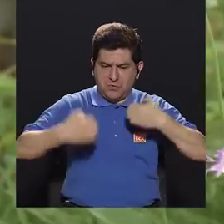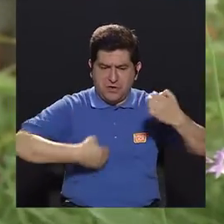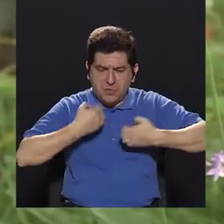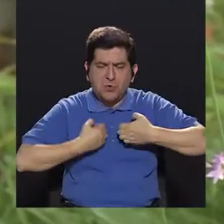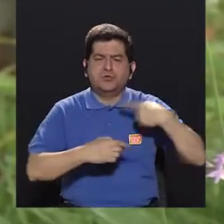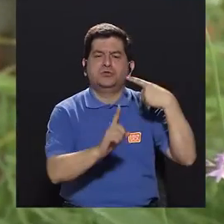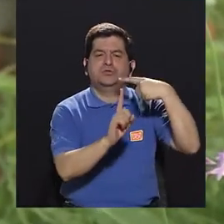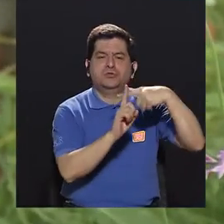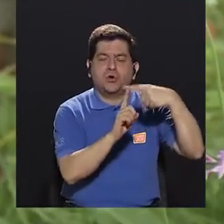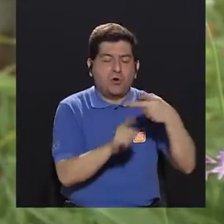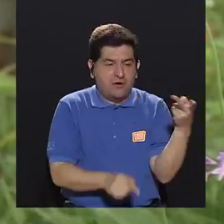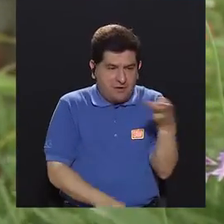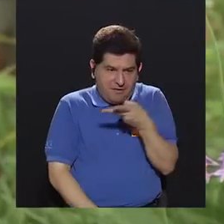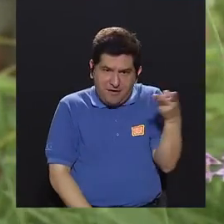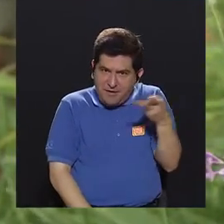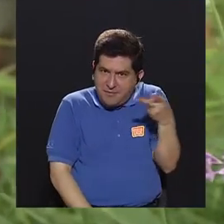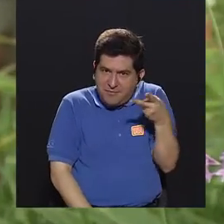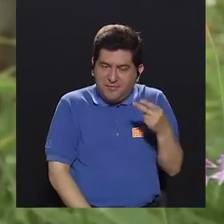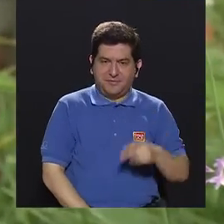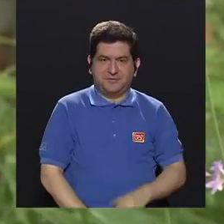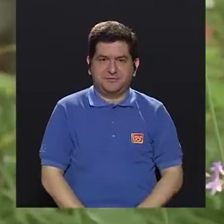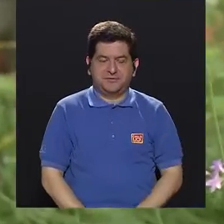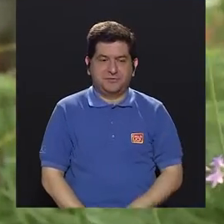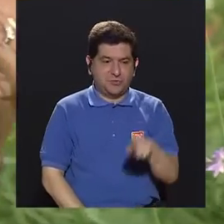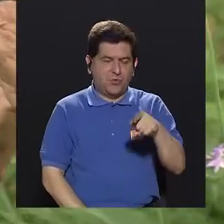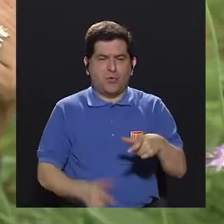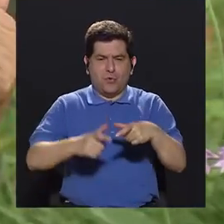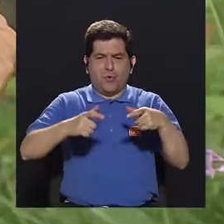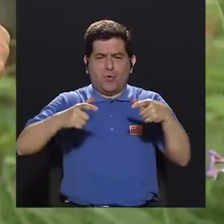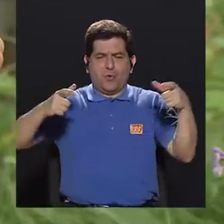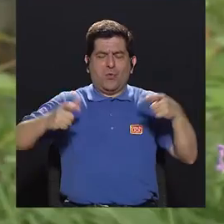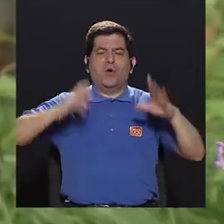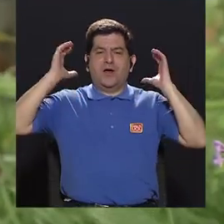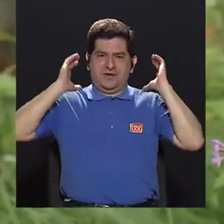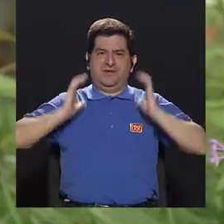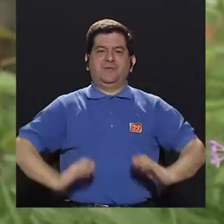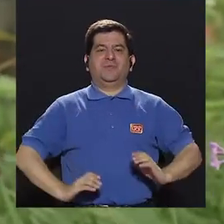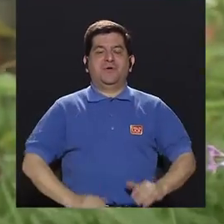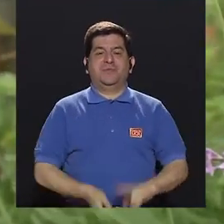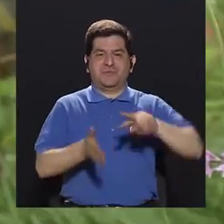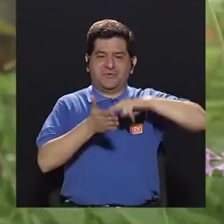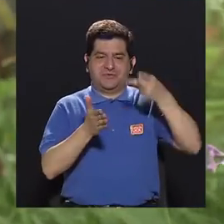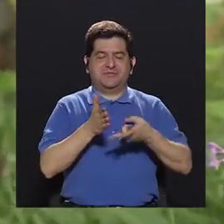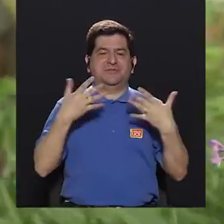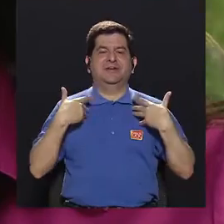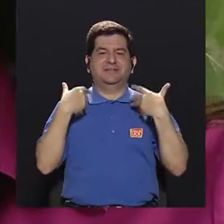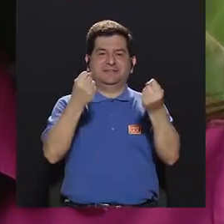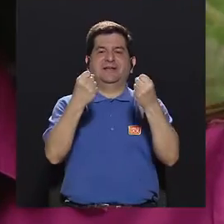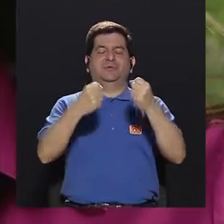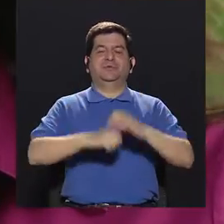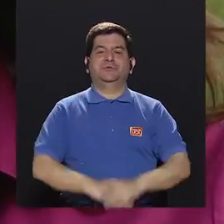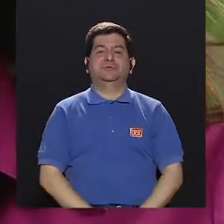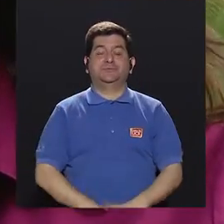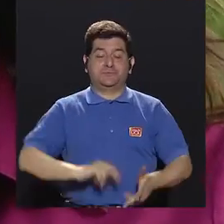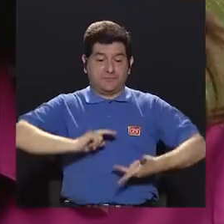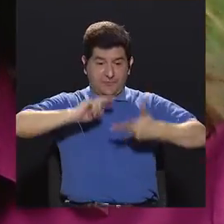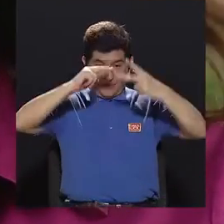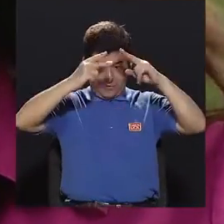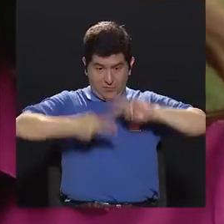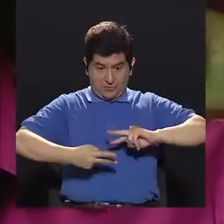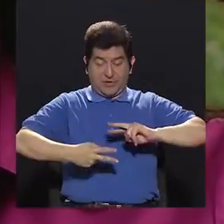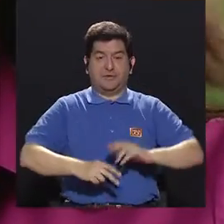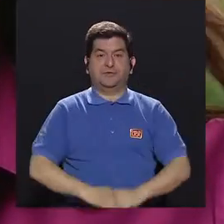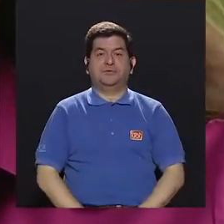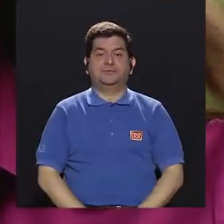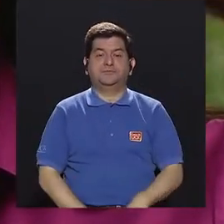positivas generan una alta vibración en nuestro cuerpo, por lo tanto, generan salud. Al contrario,